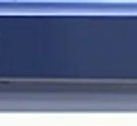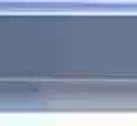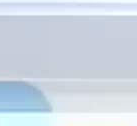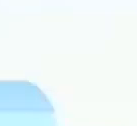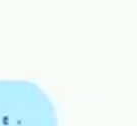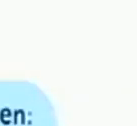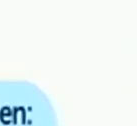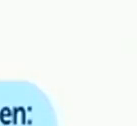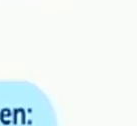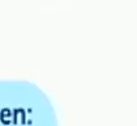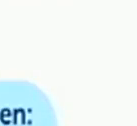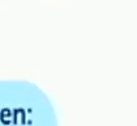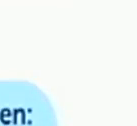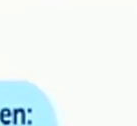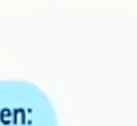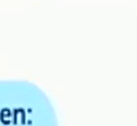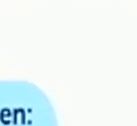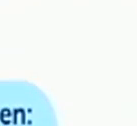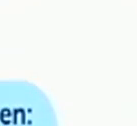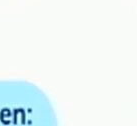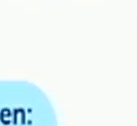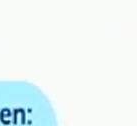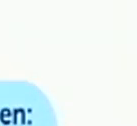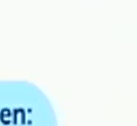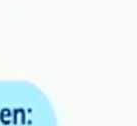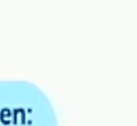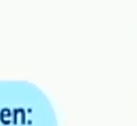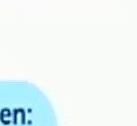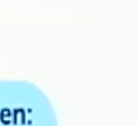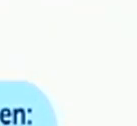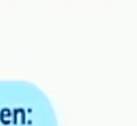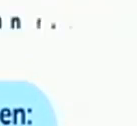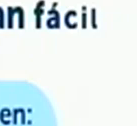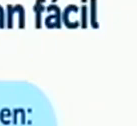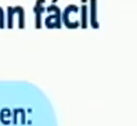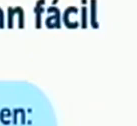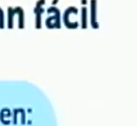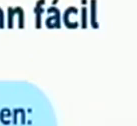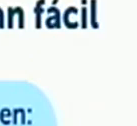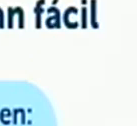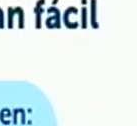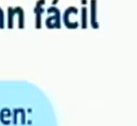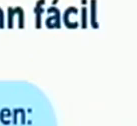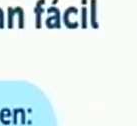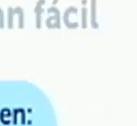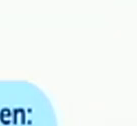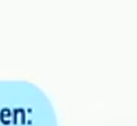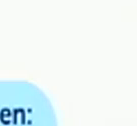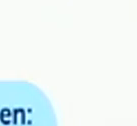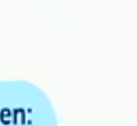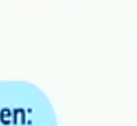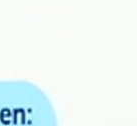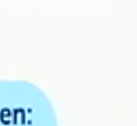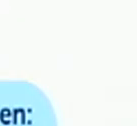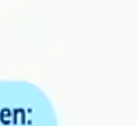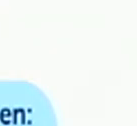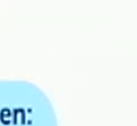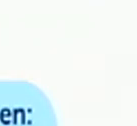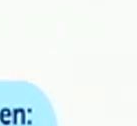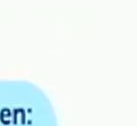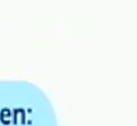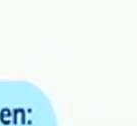Una gran noticia, si vives en Estados Unidos, obtener el DUI nunca fue tan fácil. Haz tu cita en dui